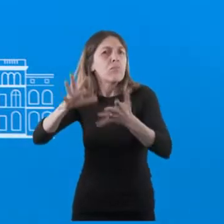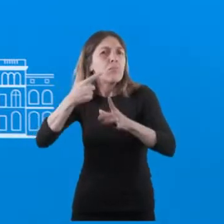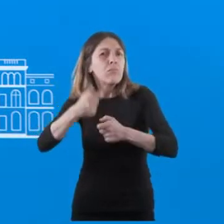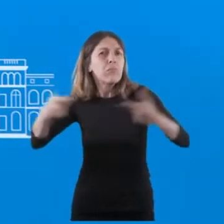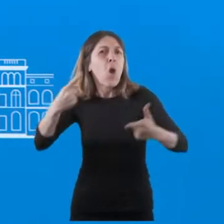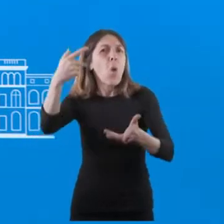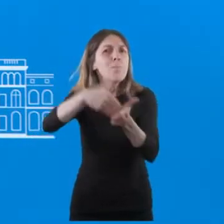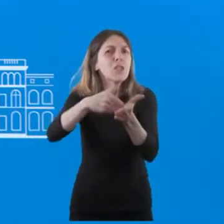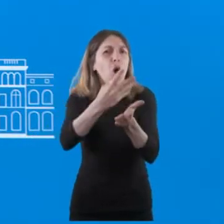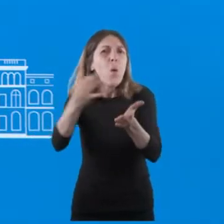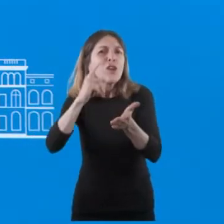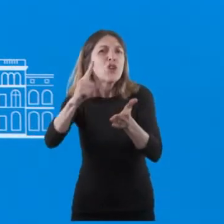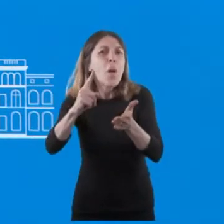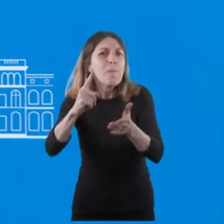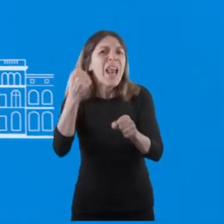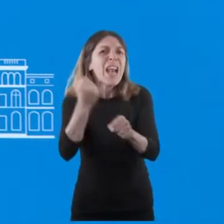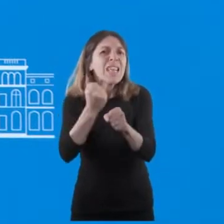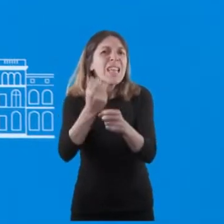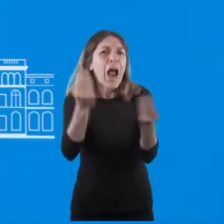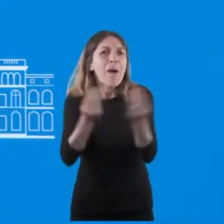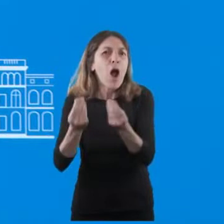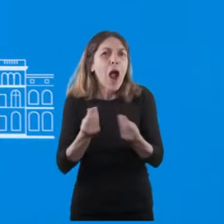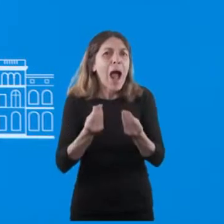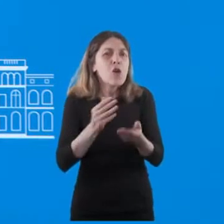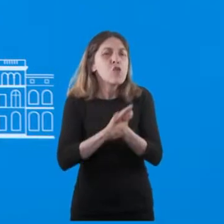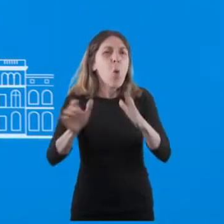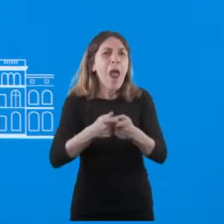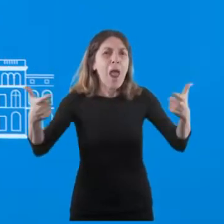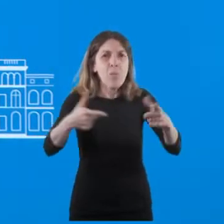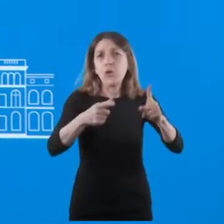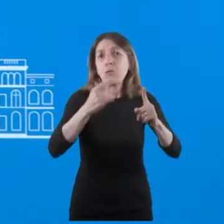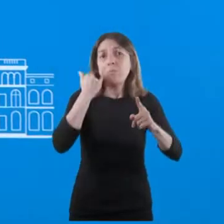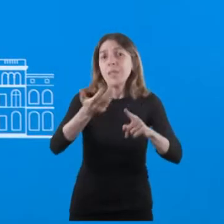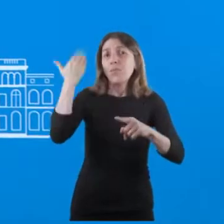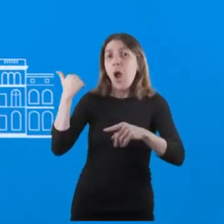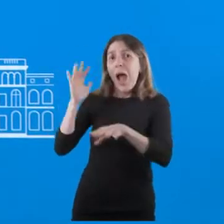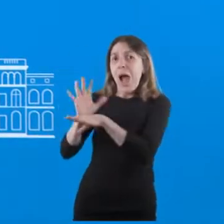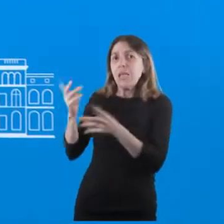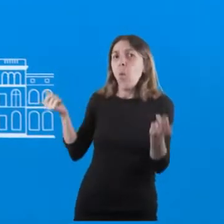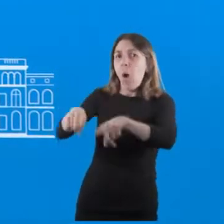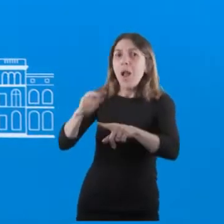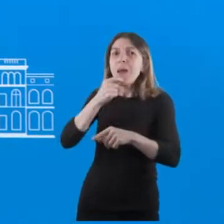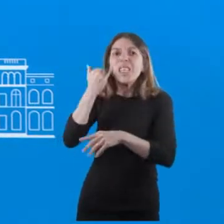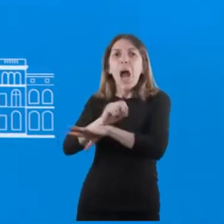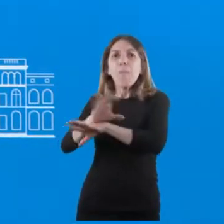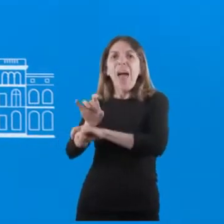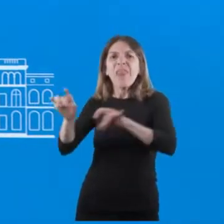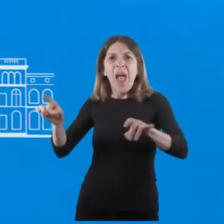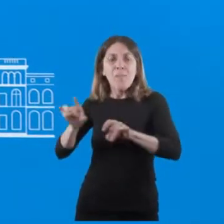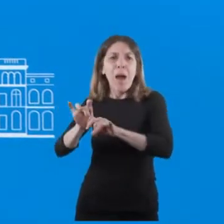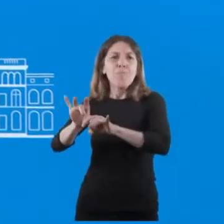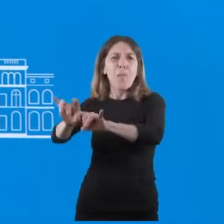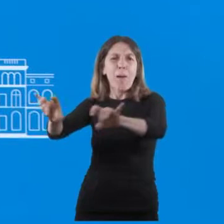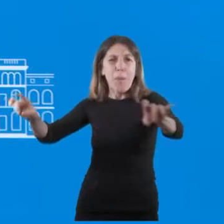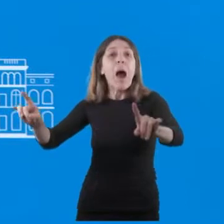1.400.000 puestos de trabajo que se recuperaron, no solo los que se perdieron en la pandemia sino que también estamos ya por encima de lo que